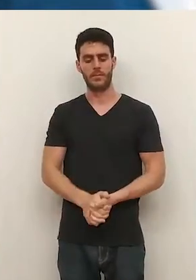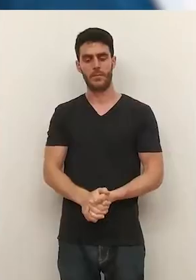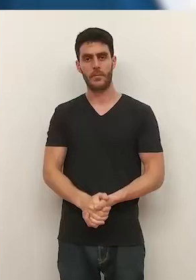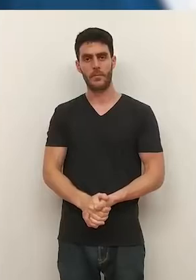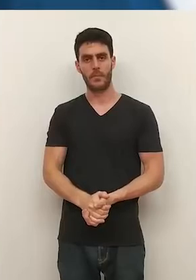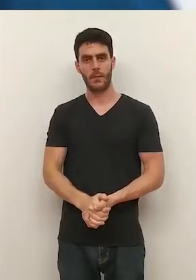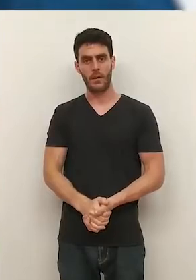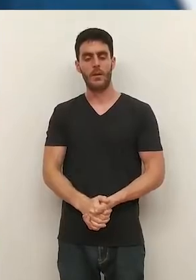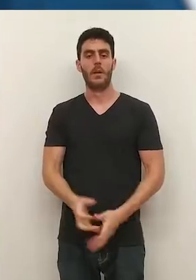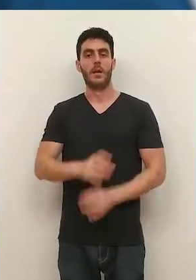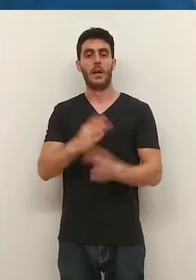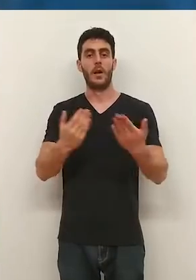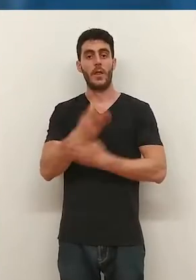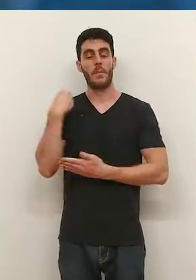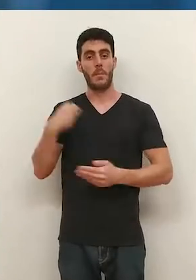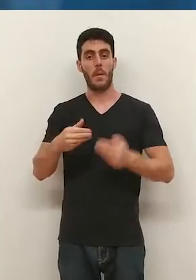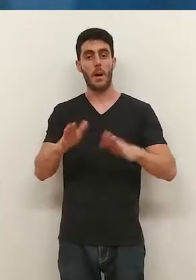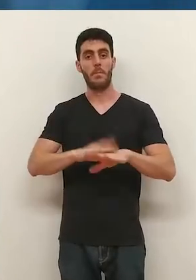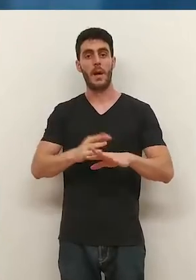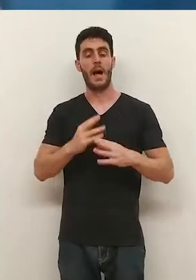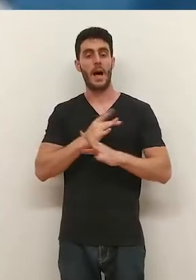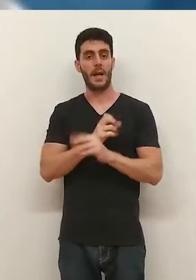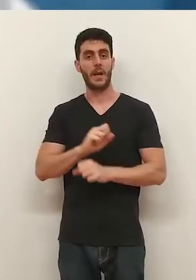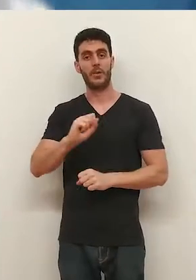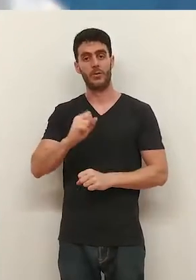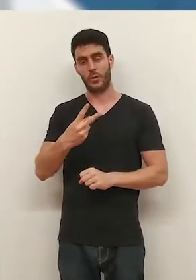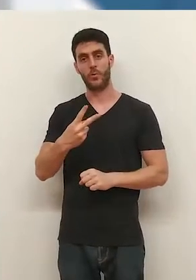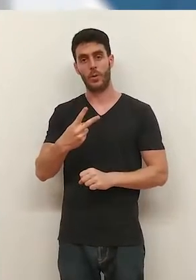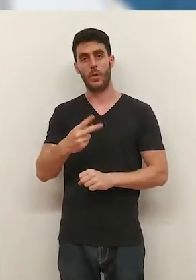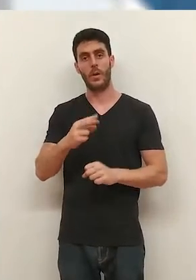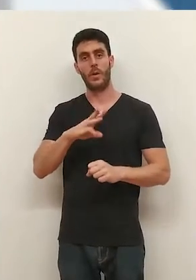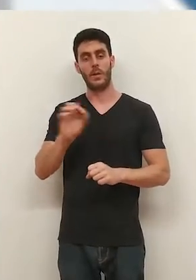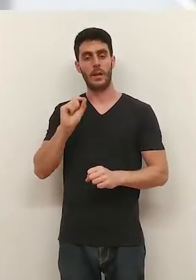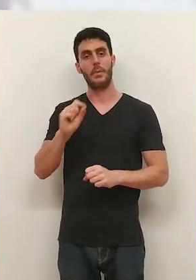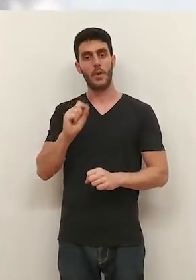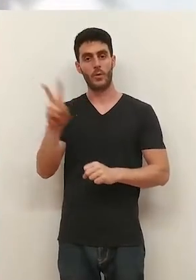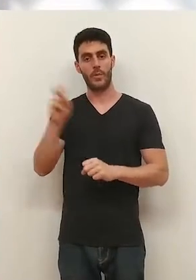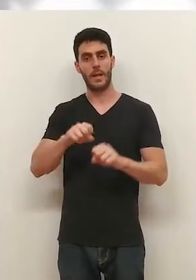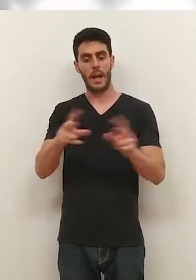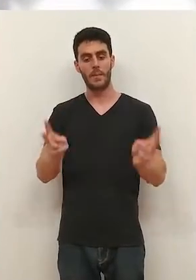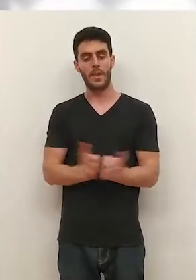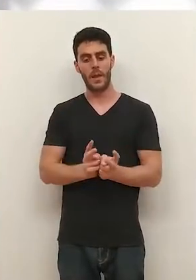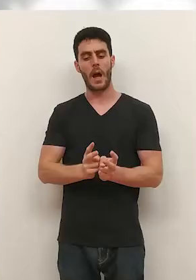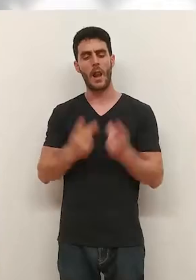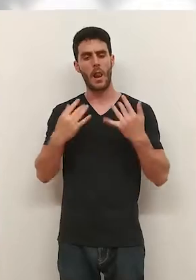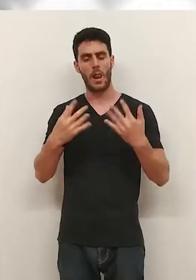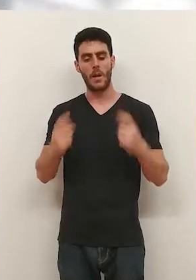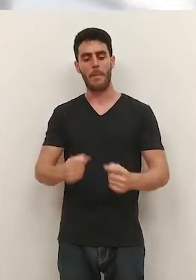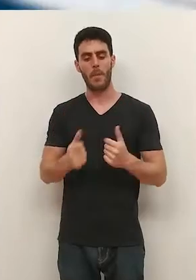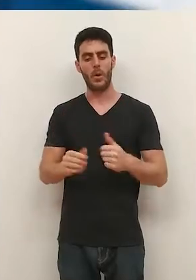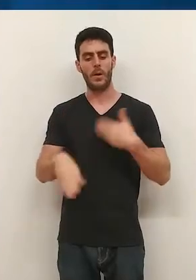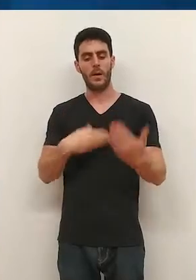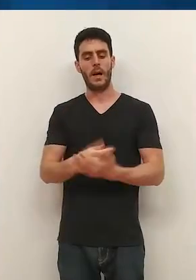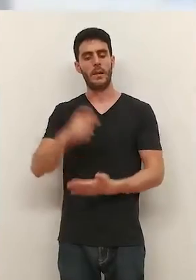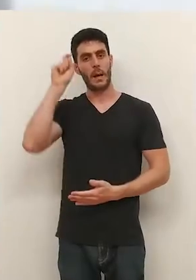ventanas abiertas y entraba más calor en lugar de frío. Nos han dado estos días para que en el segundo recreo vengamos aquí media horita a la piscina y así nos refrescamos un poco.